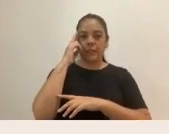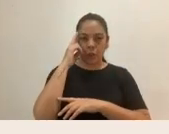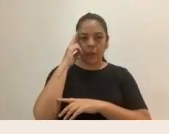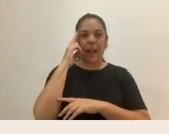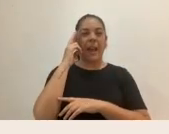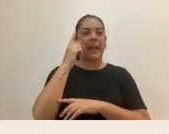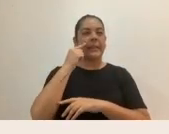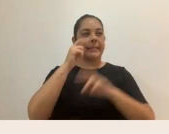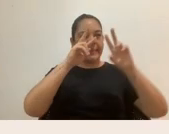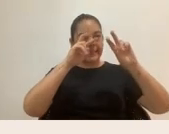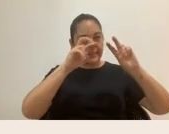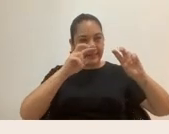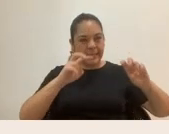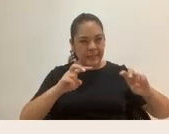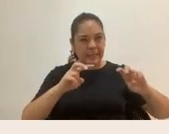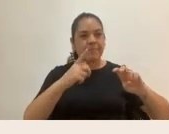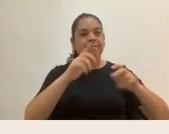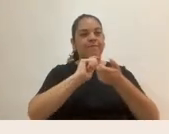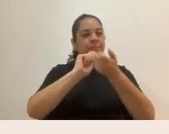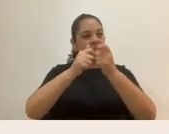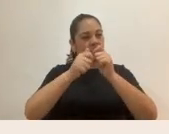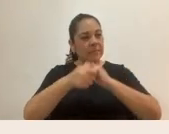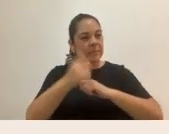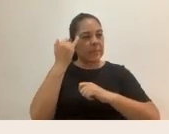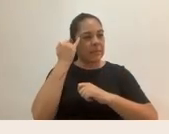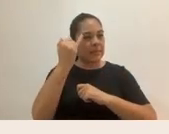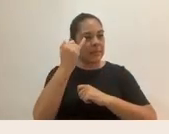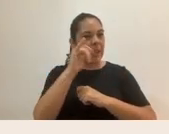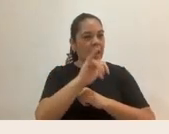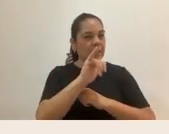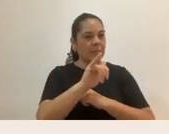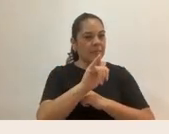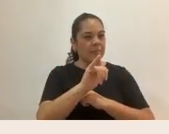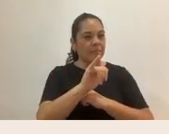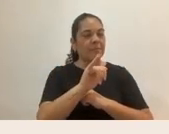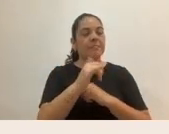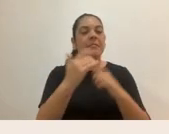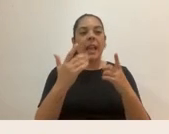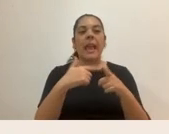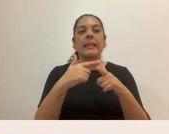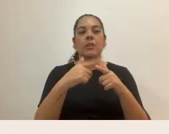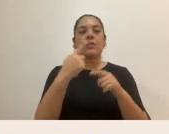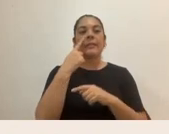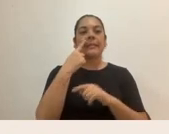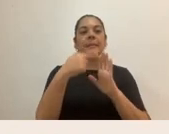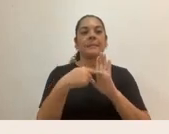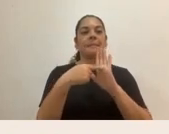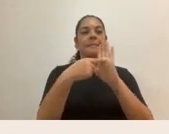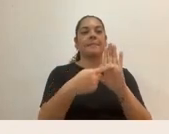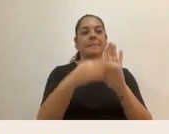estos estereotipos. Entonces, debió haber quedado de esta forma.